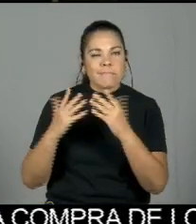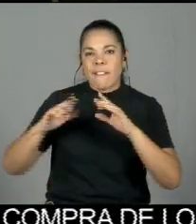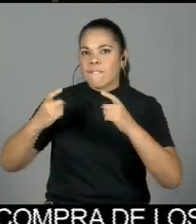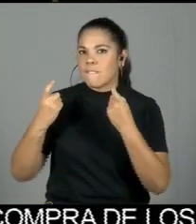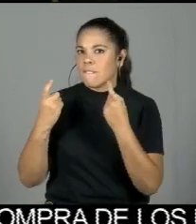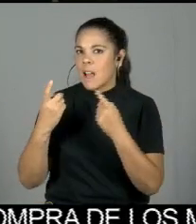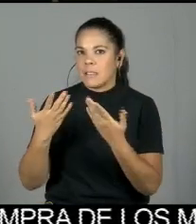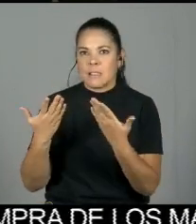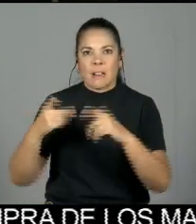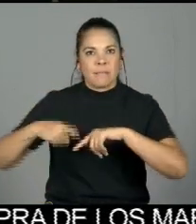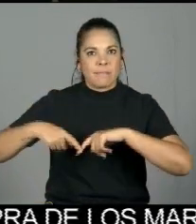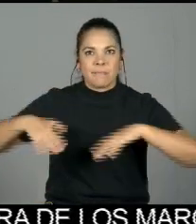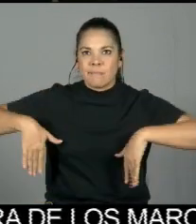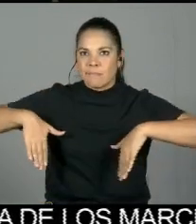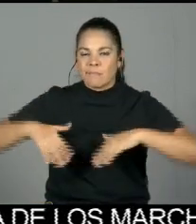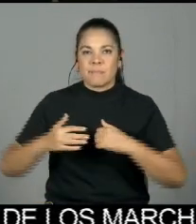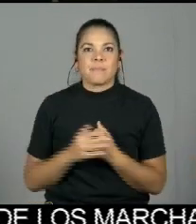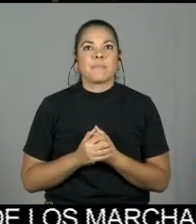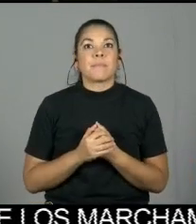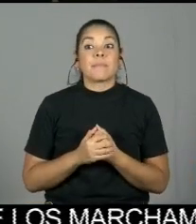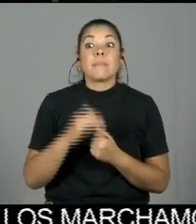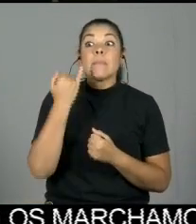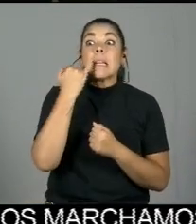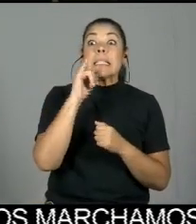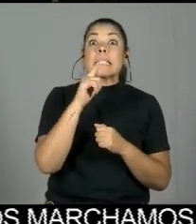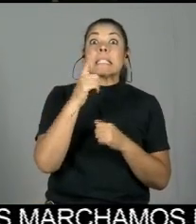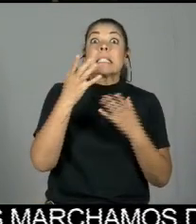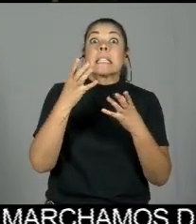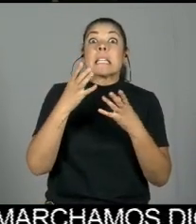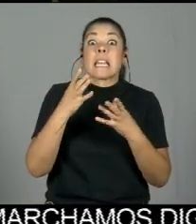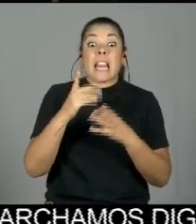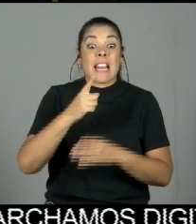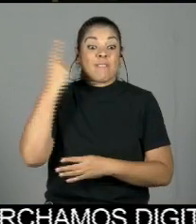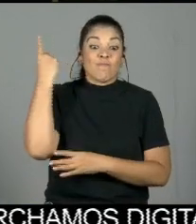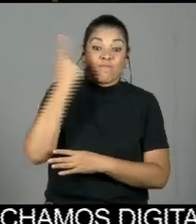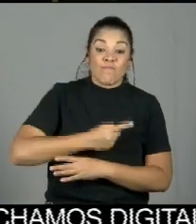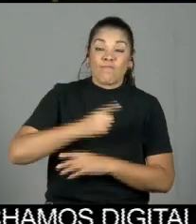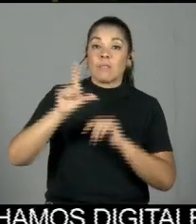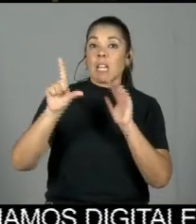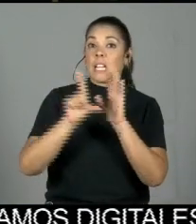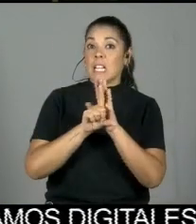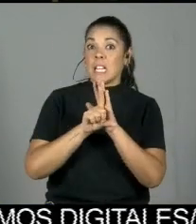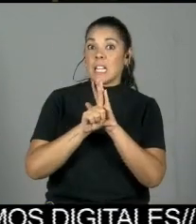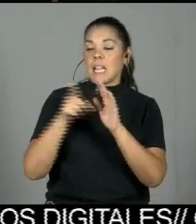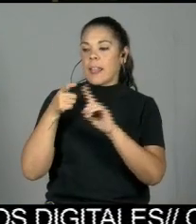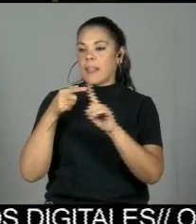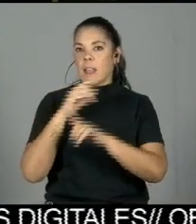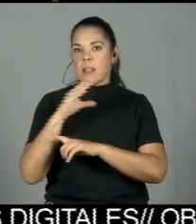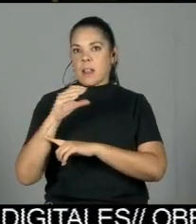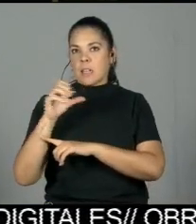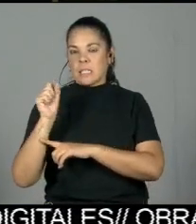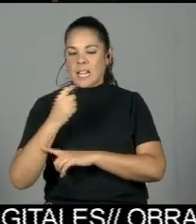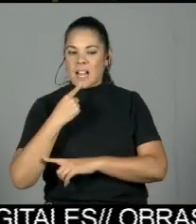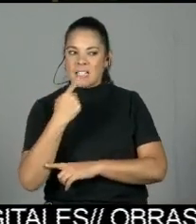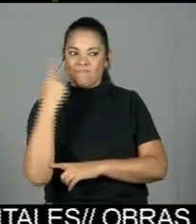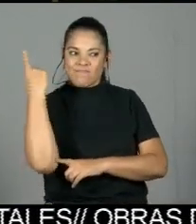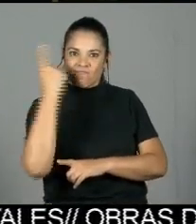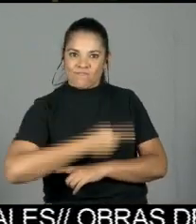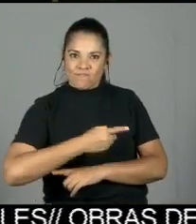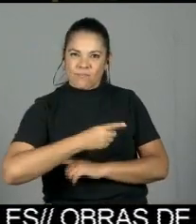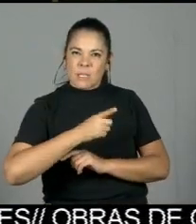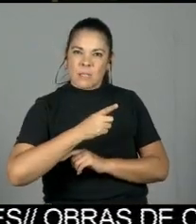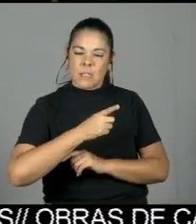esto fuera así, y si quisiera imponer esta ley a lo interno de la Caja Costavicense, el Seguro Social,